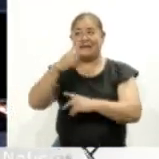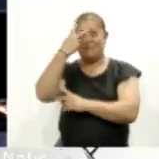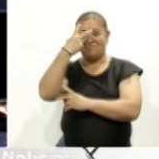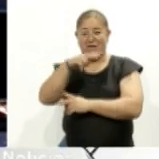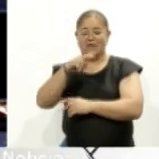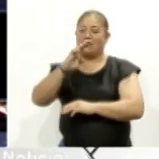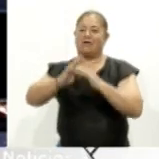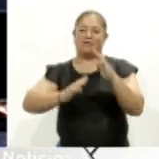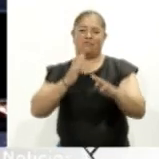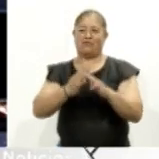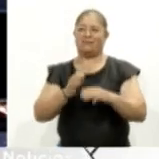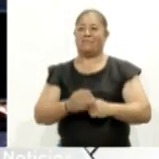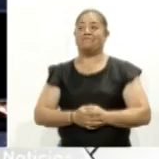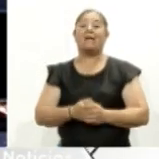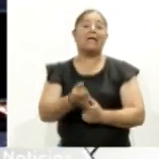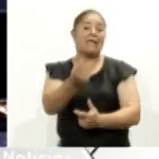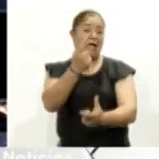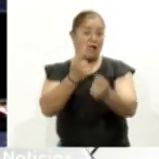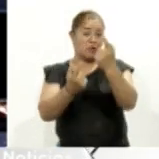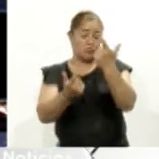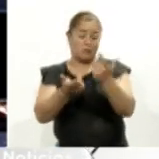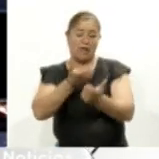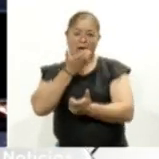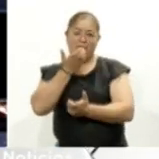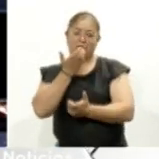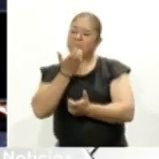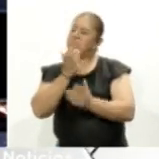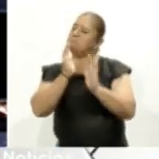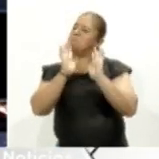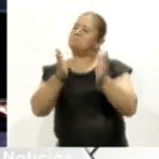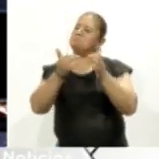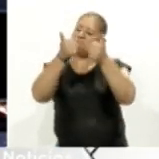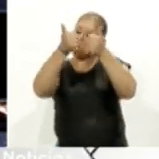mundo y hay hábitos que llegaron para quedarse vea usted